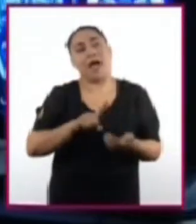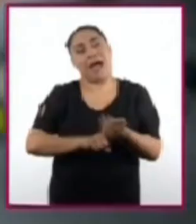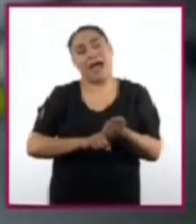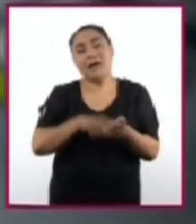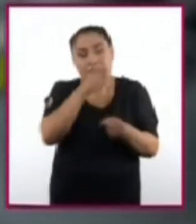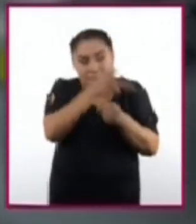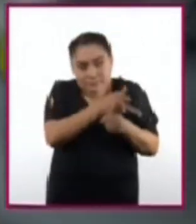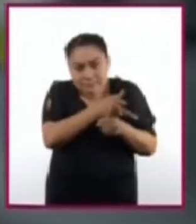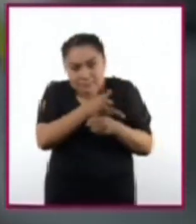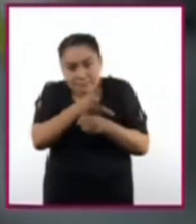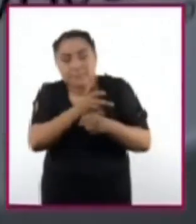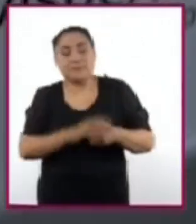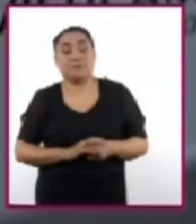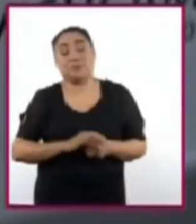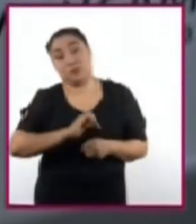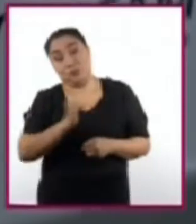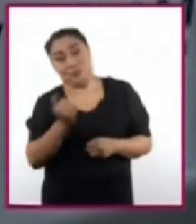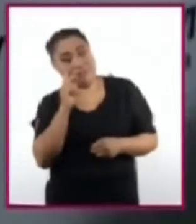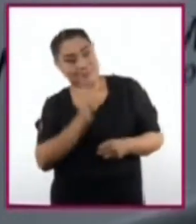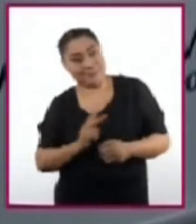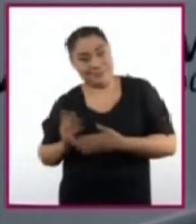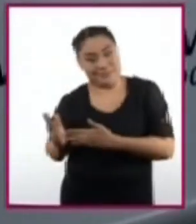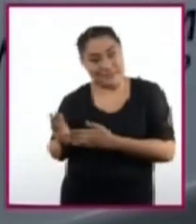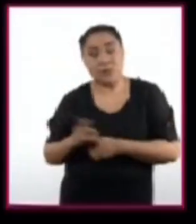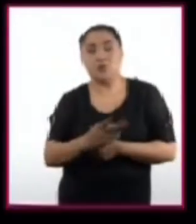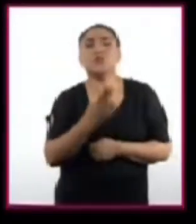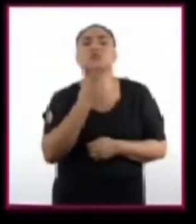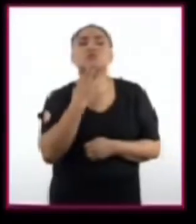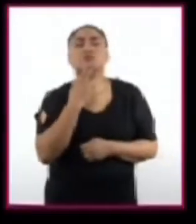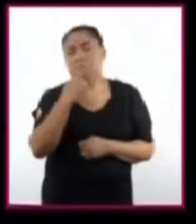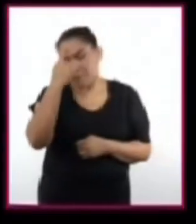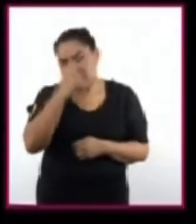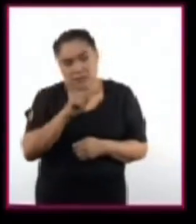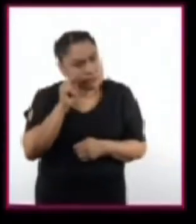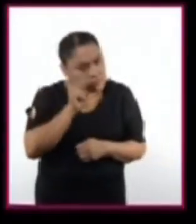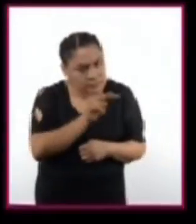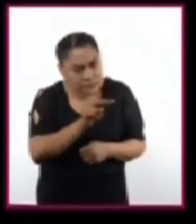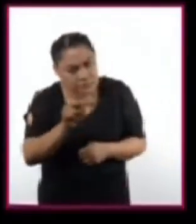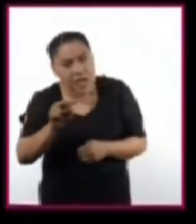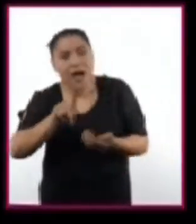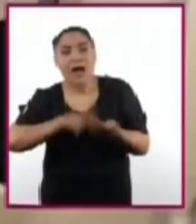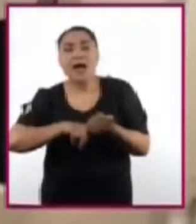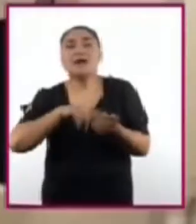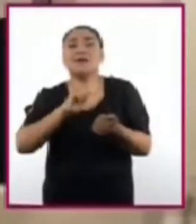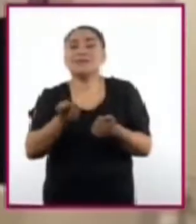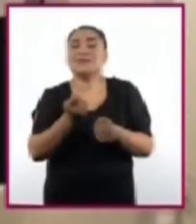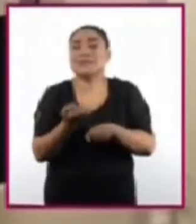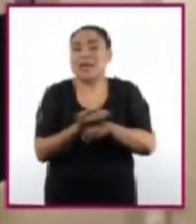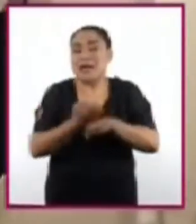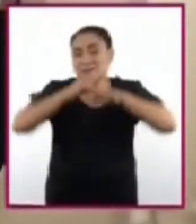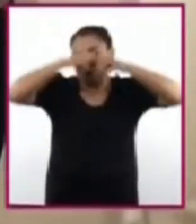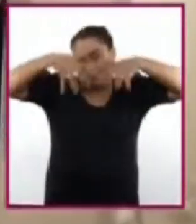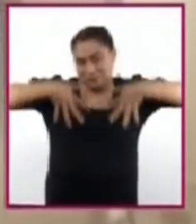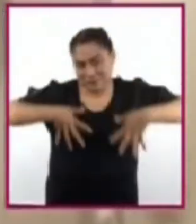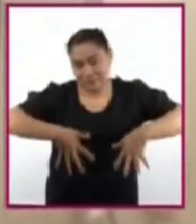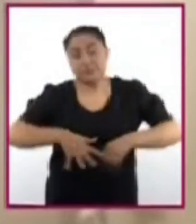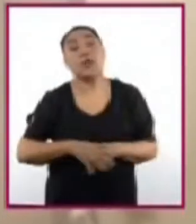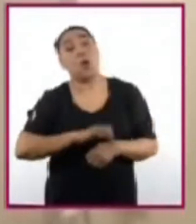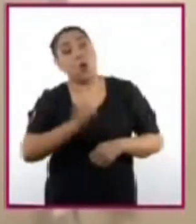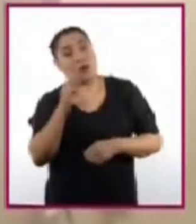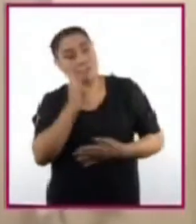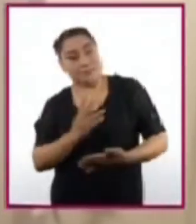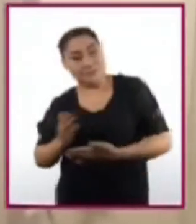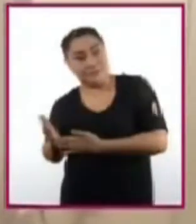video. La angiografía utiliza la fluoroscopía para visualizar el sistema circulatorio. Y la mastografía permite